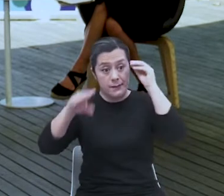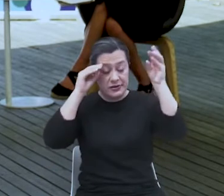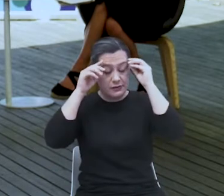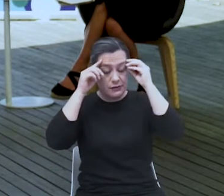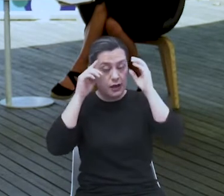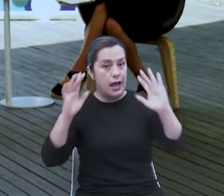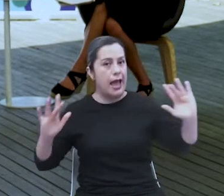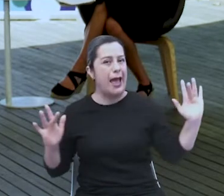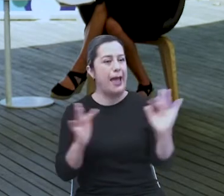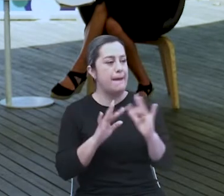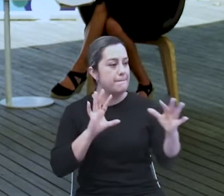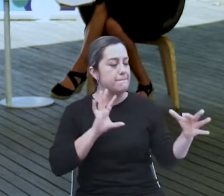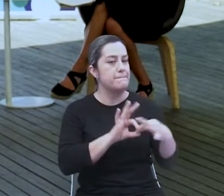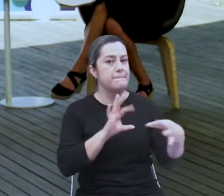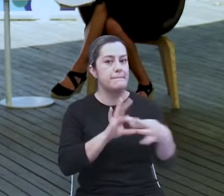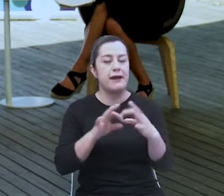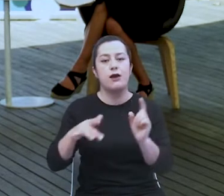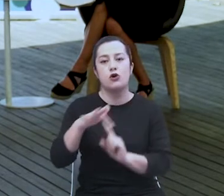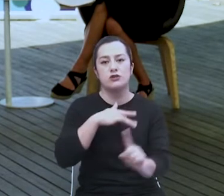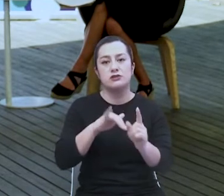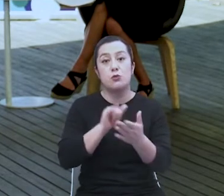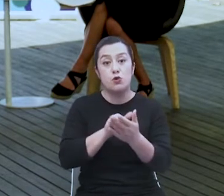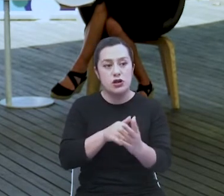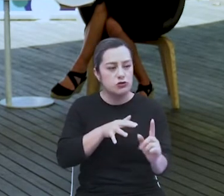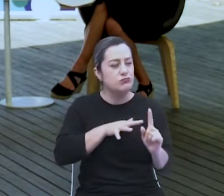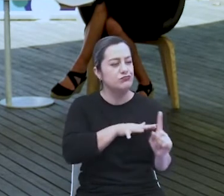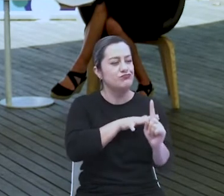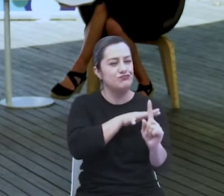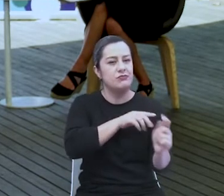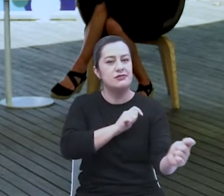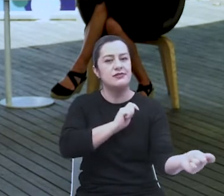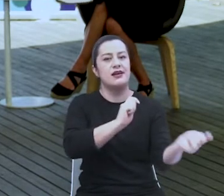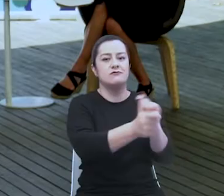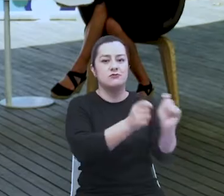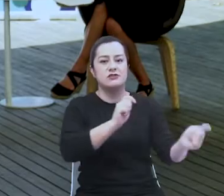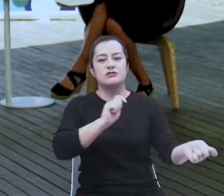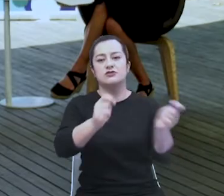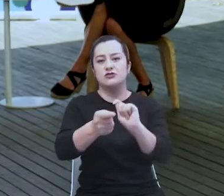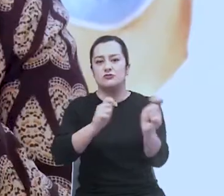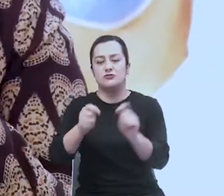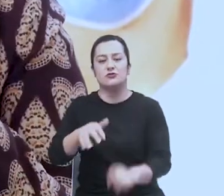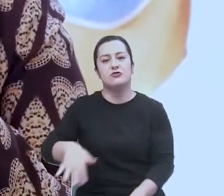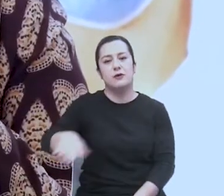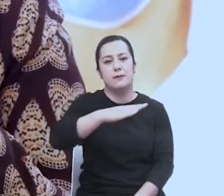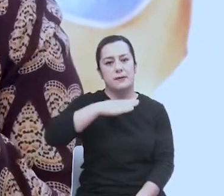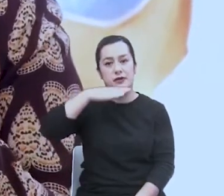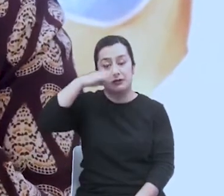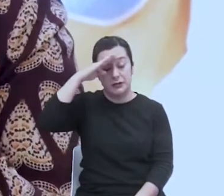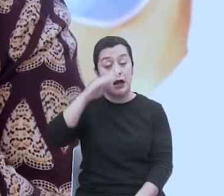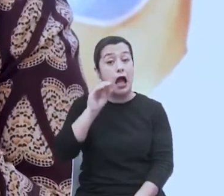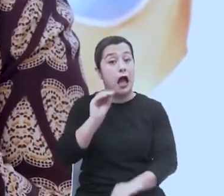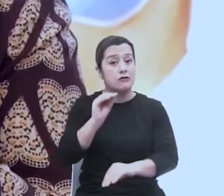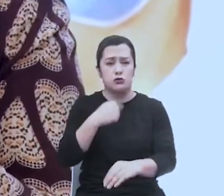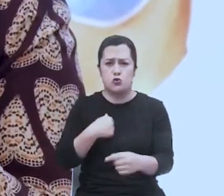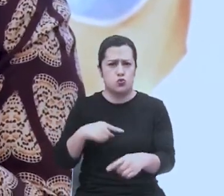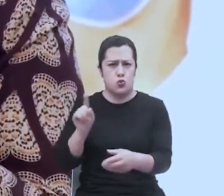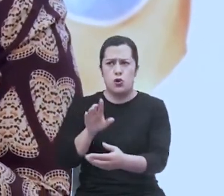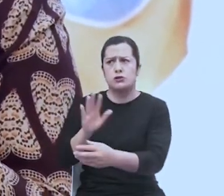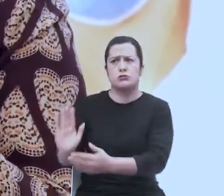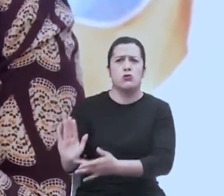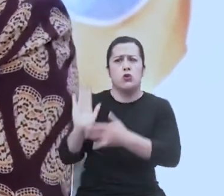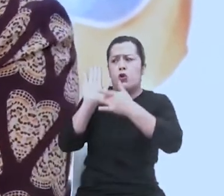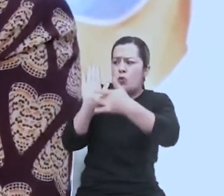contexto, y precisamente esa es la transformación educativa que estamos haciendo en Medellín. No es un modelo, siempre lo hemos dicho,